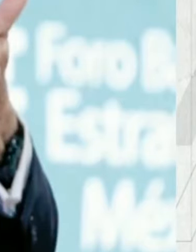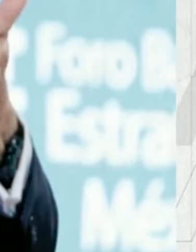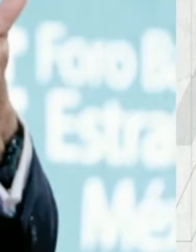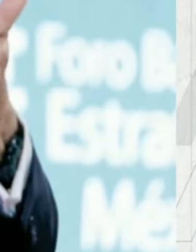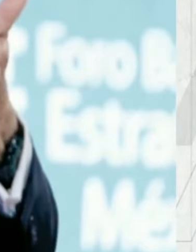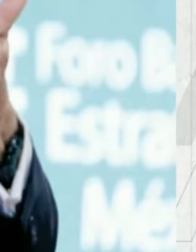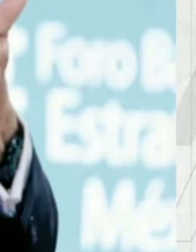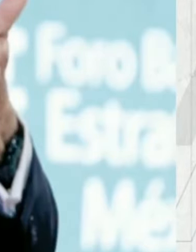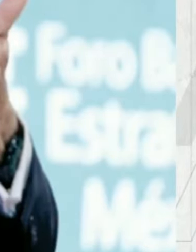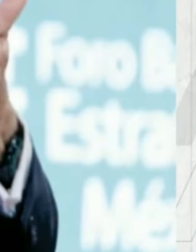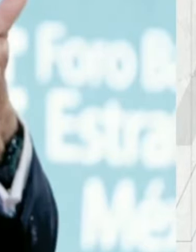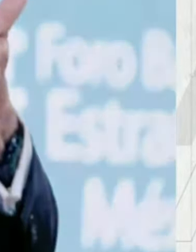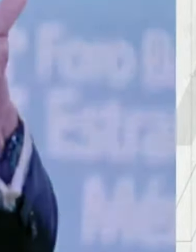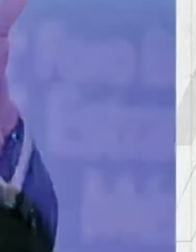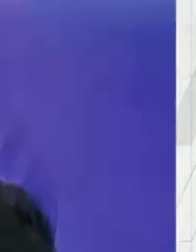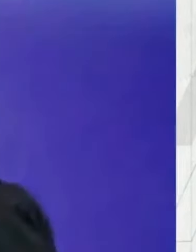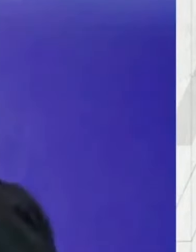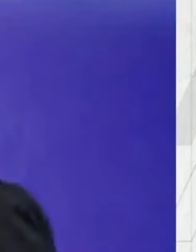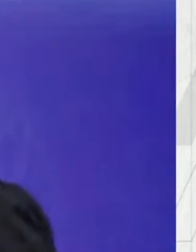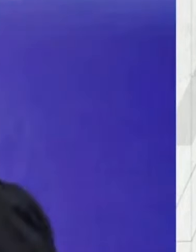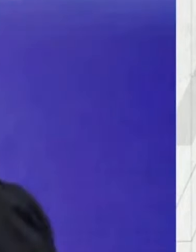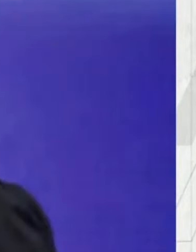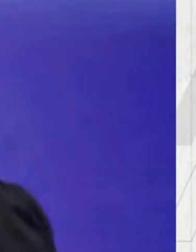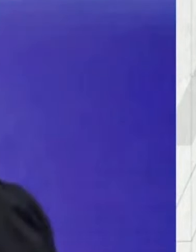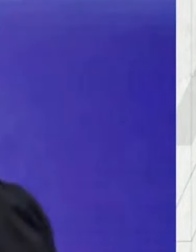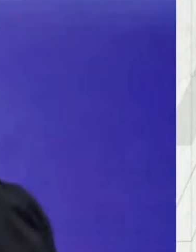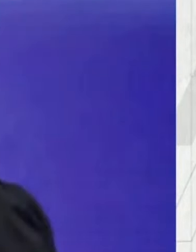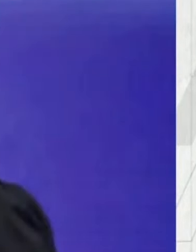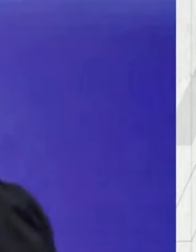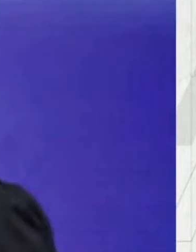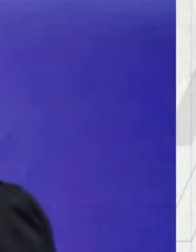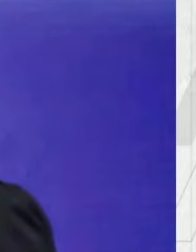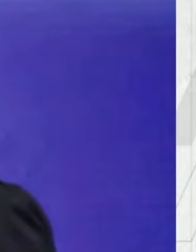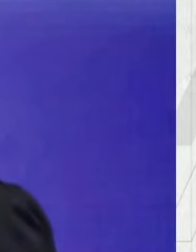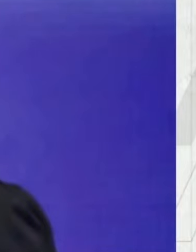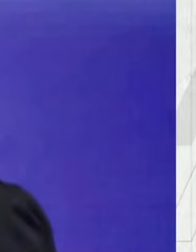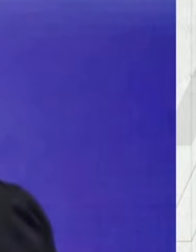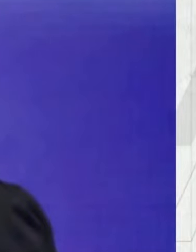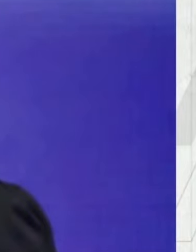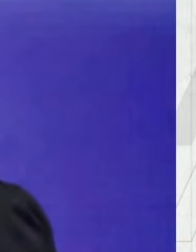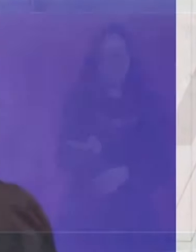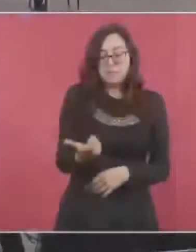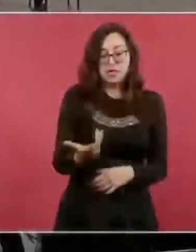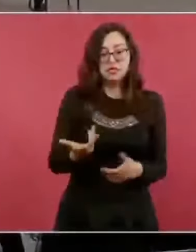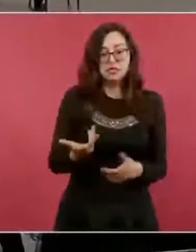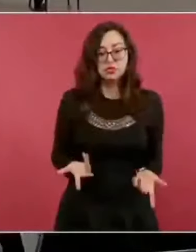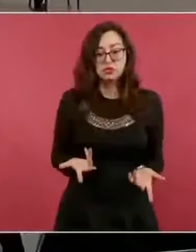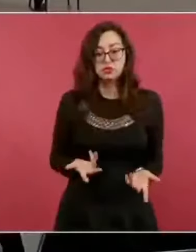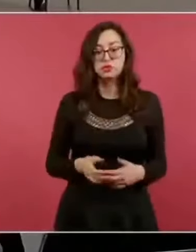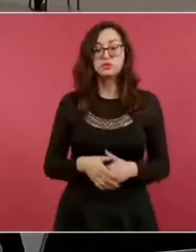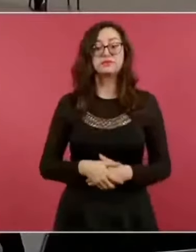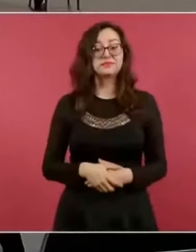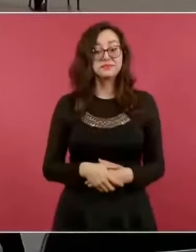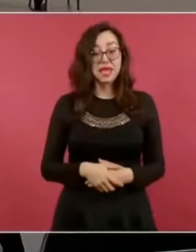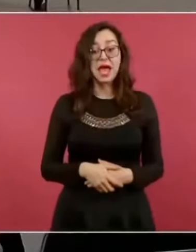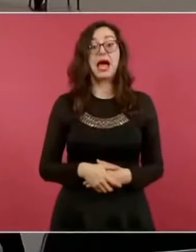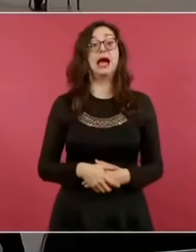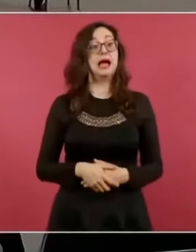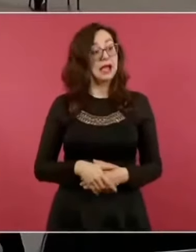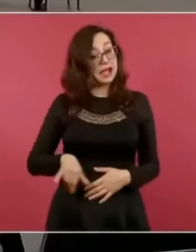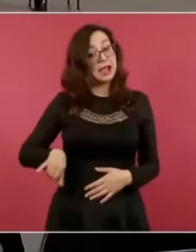un dólar ocho centavos y en México un euro se vende en 19 pesos con 84. ¿Cómo lo ven?